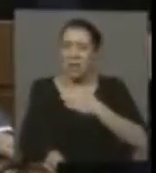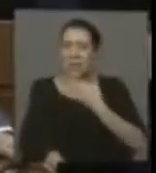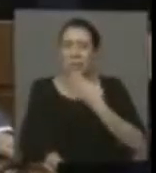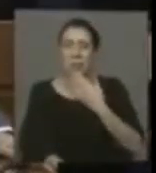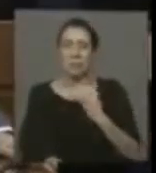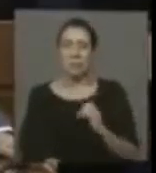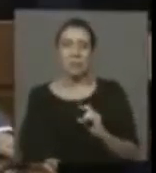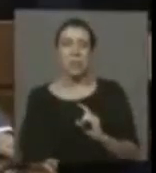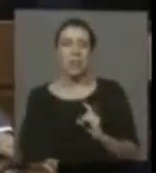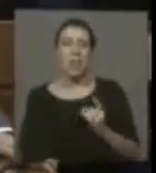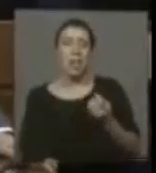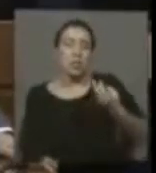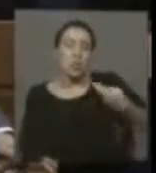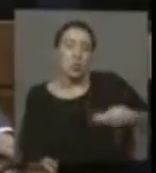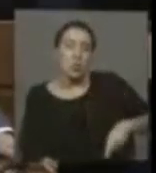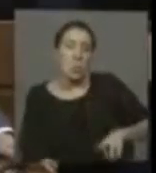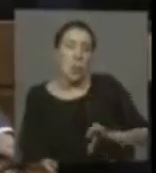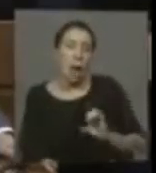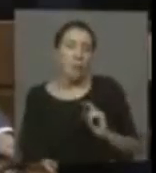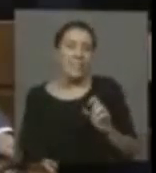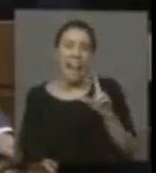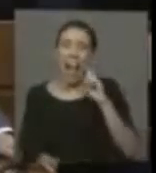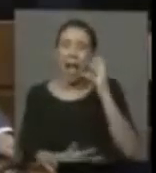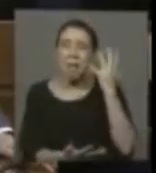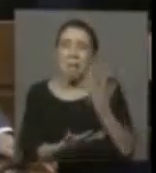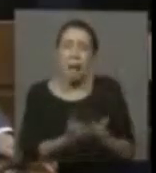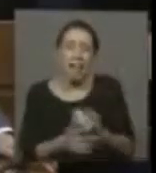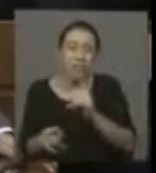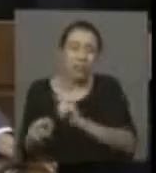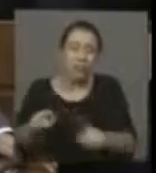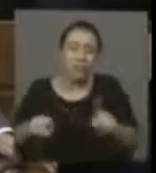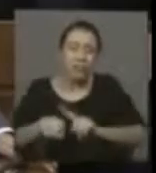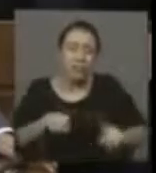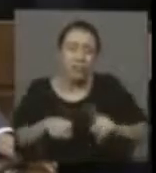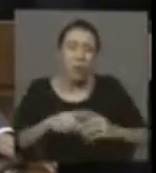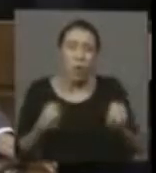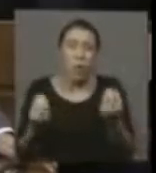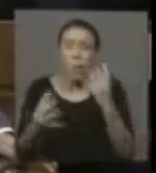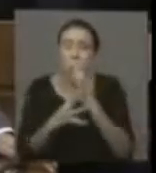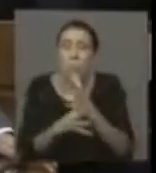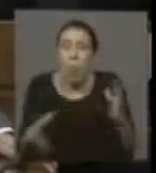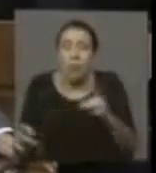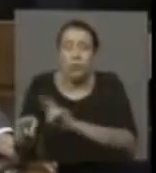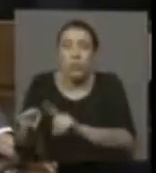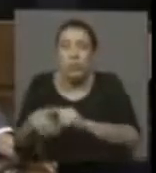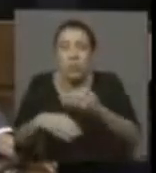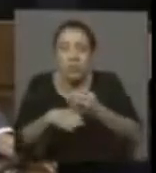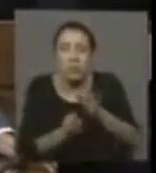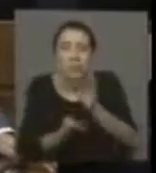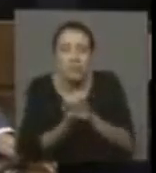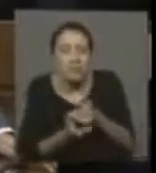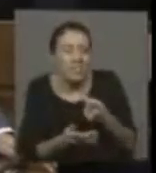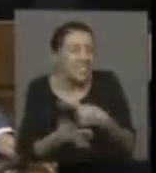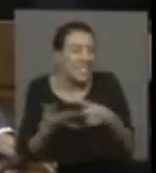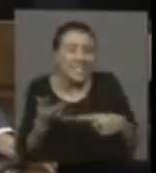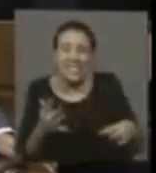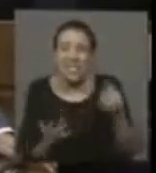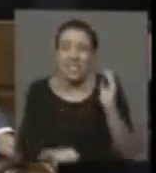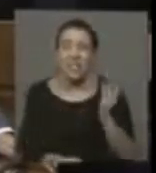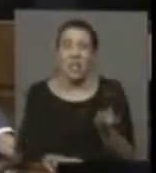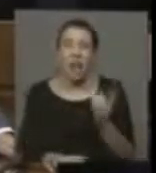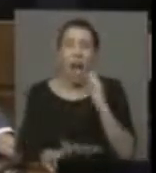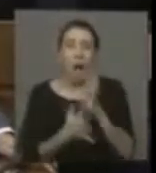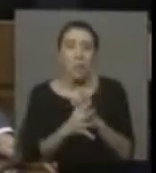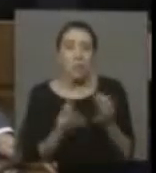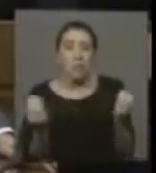austral en particular, sur austral en particular, rica en recursos marítimos, ¿por qué hoy día nos damos cuenta que a pesar